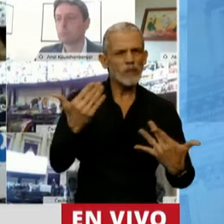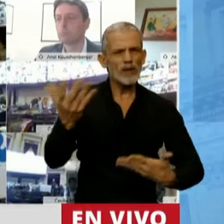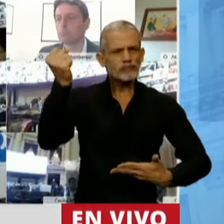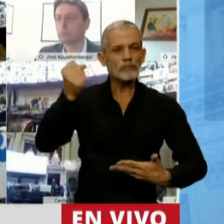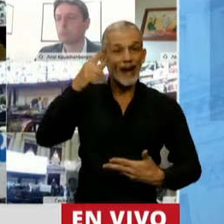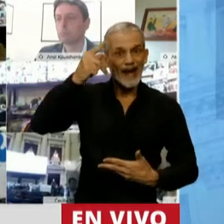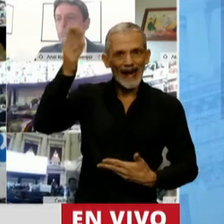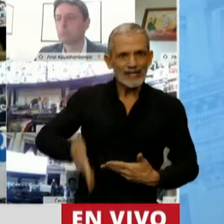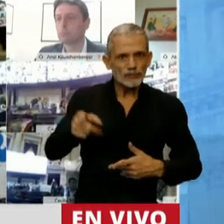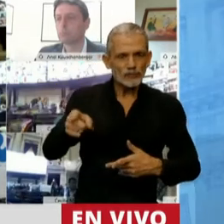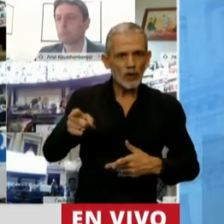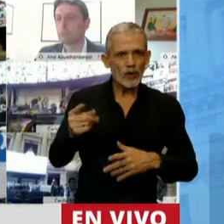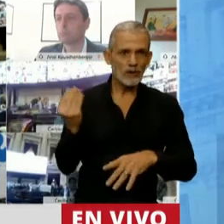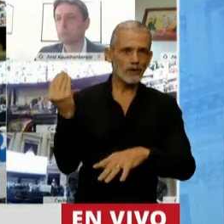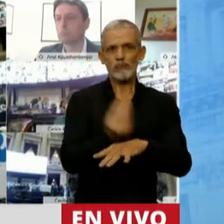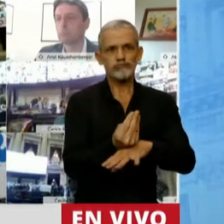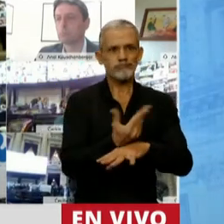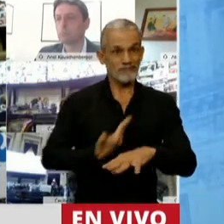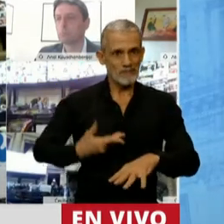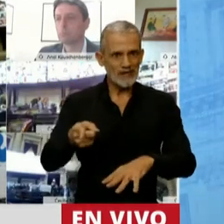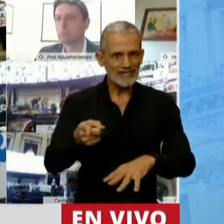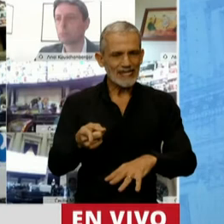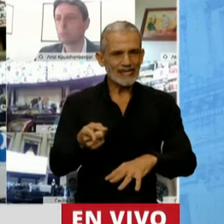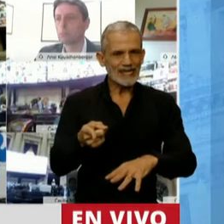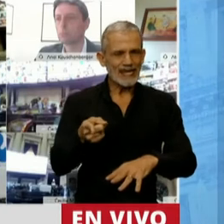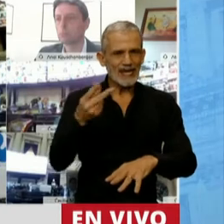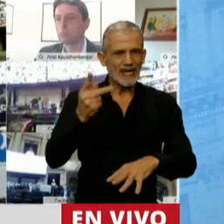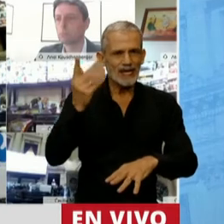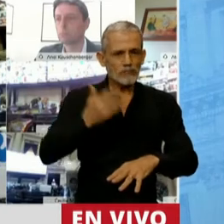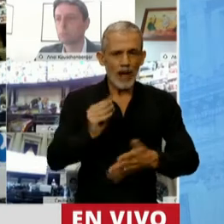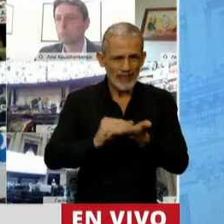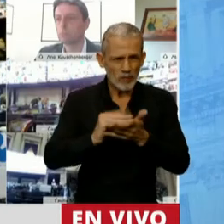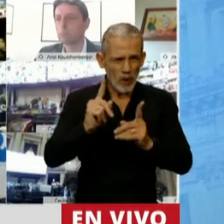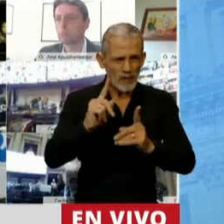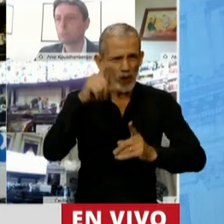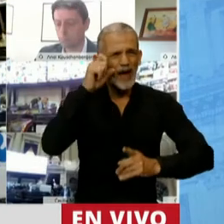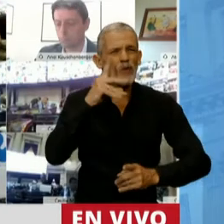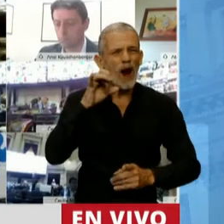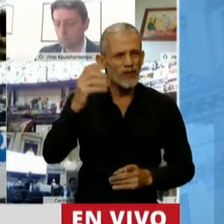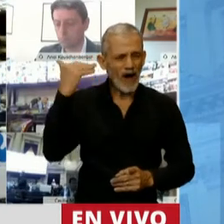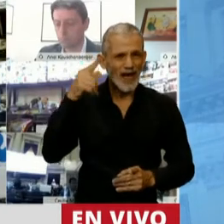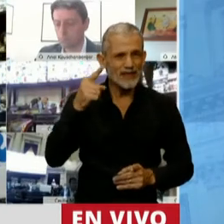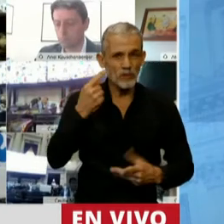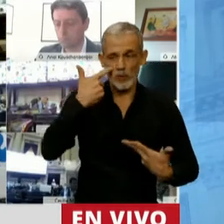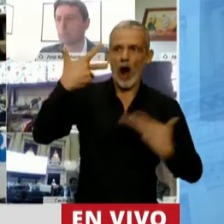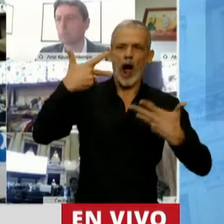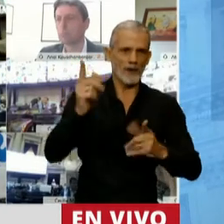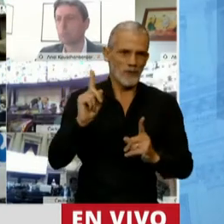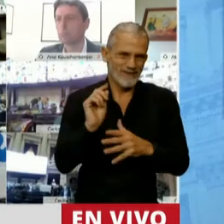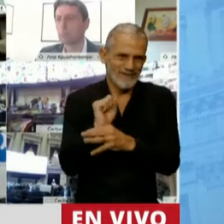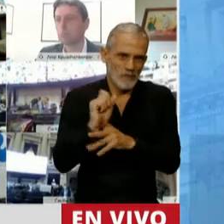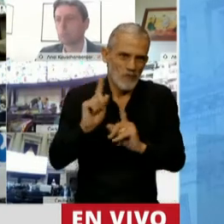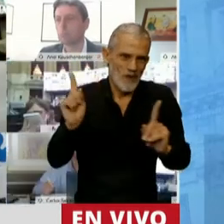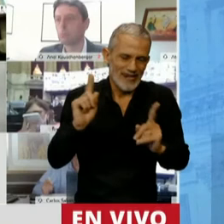Néstor, cuando llegó, que como decía el diputado Eduardo, tal vez no era tan conocido, nosotros